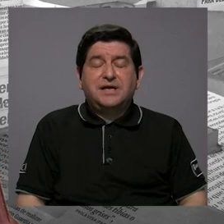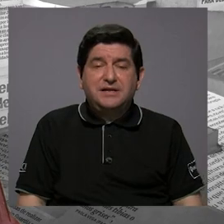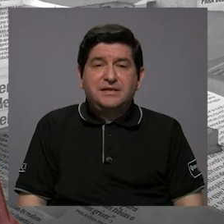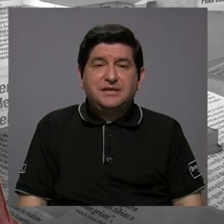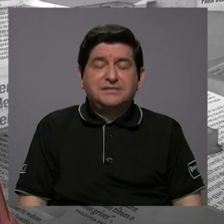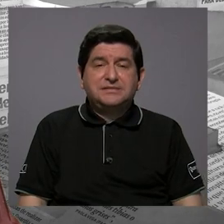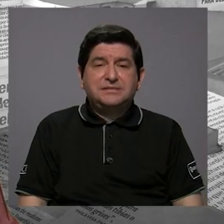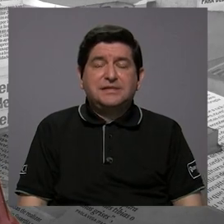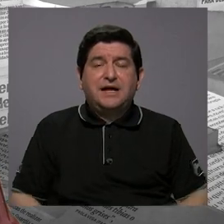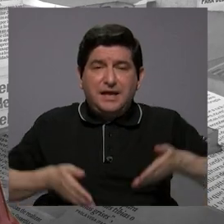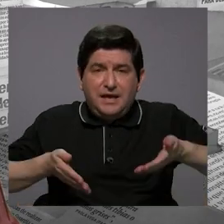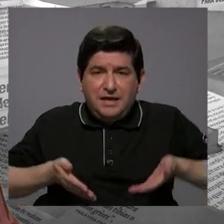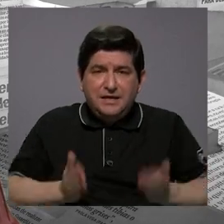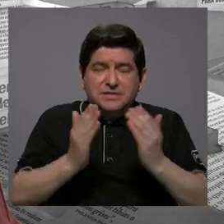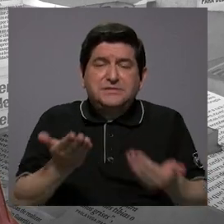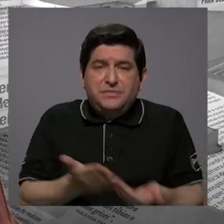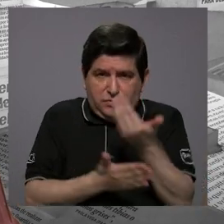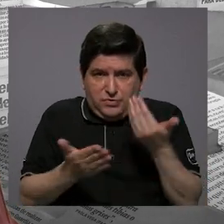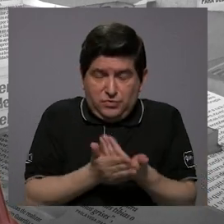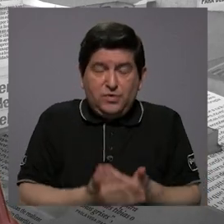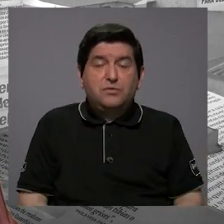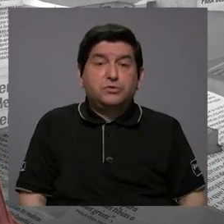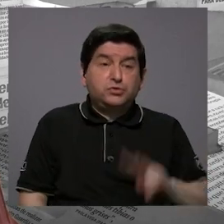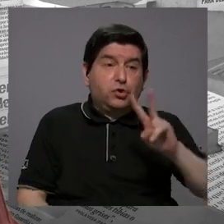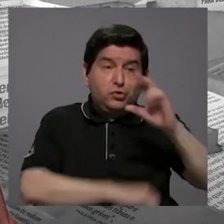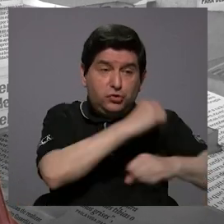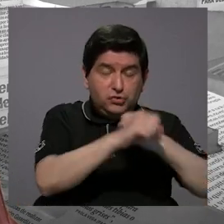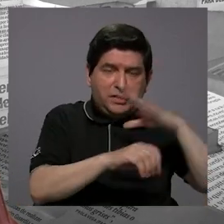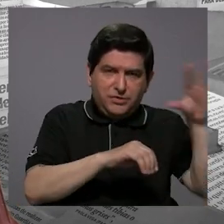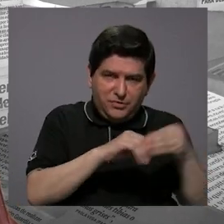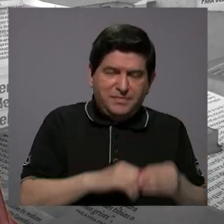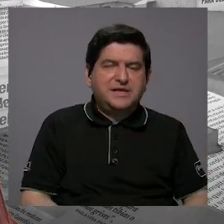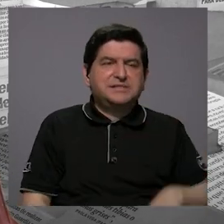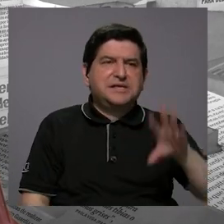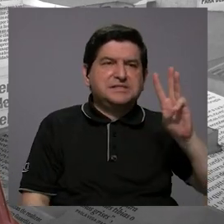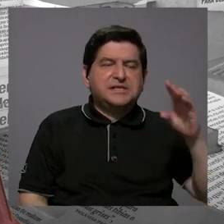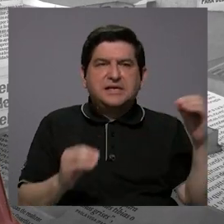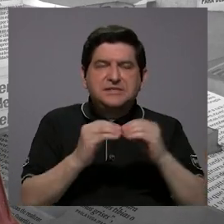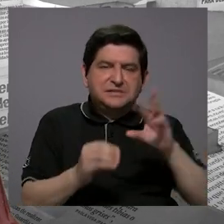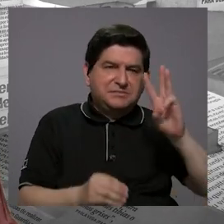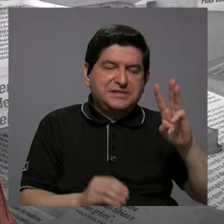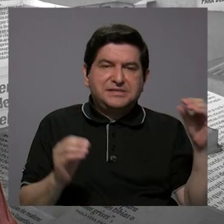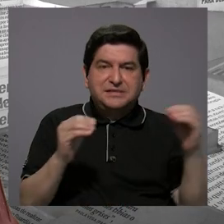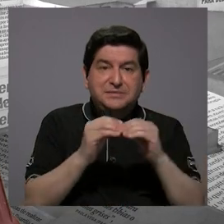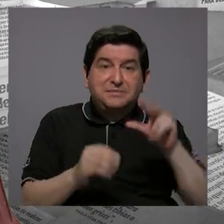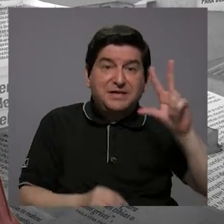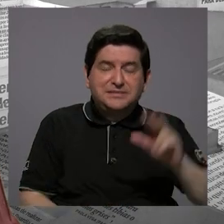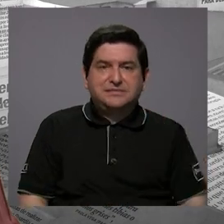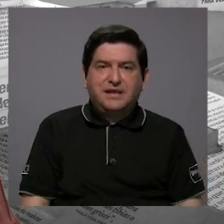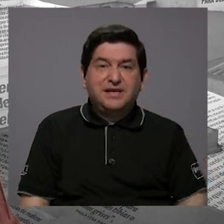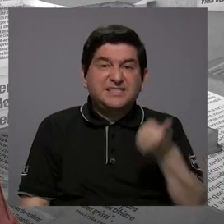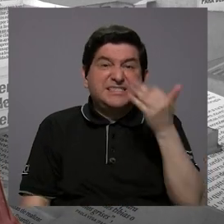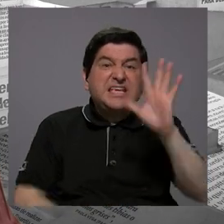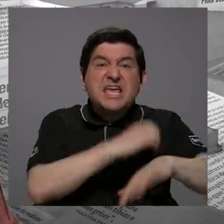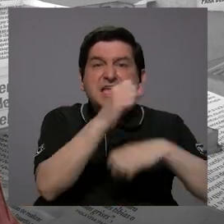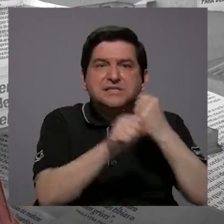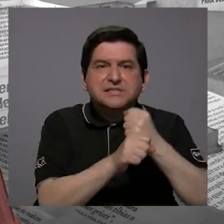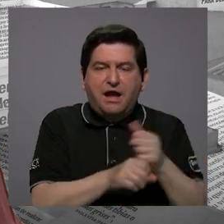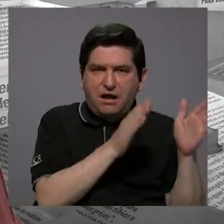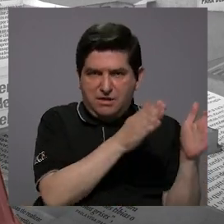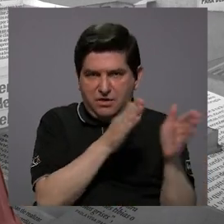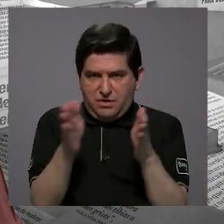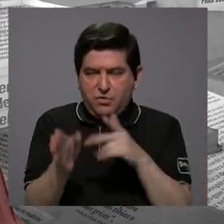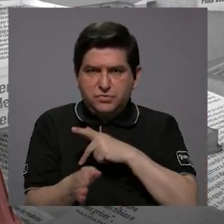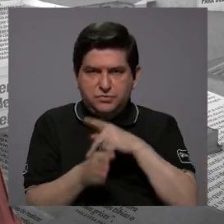dura todavía 2, 3 años más. Entonces imagínense ustedes la formación 6, más 6, más 3, 15 años de formación en ese profesional.